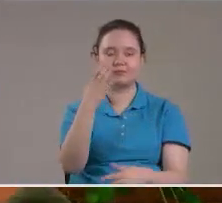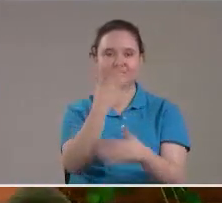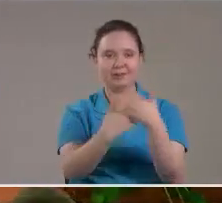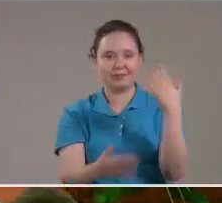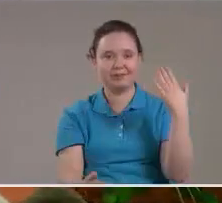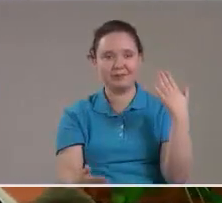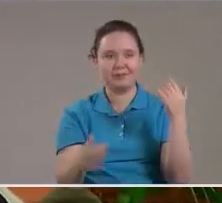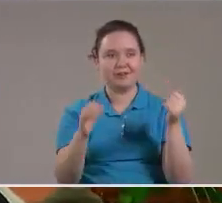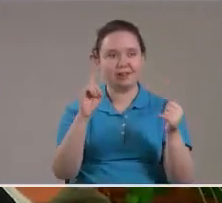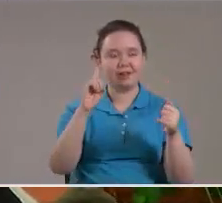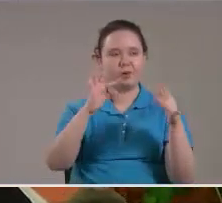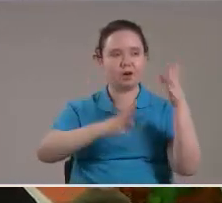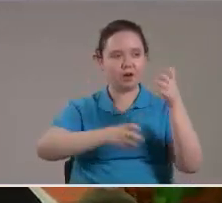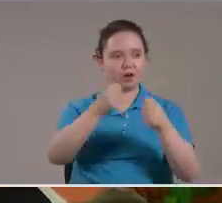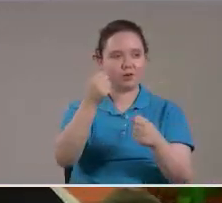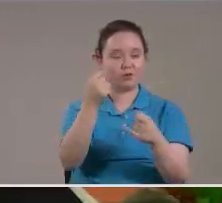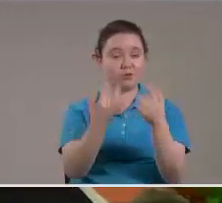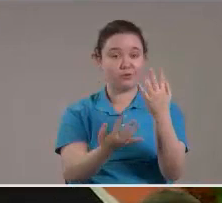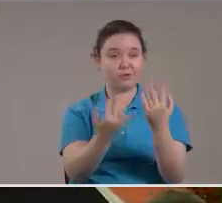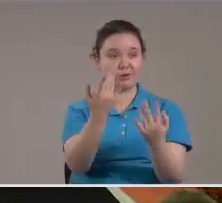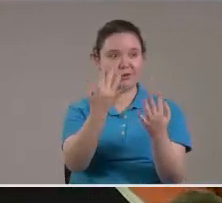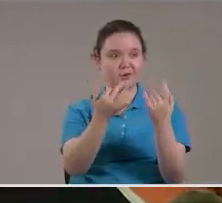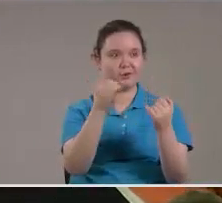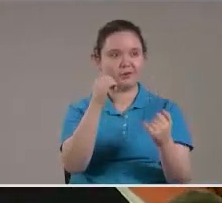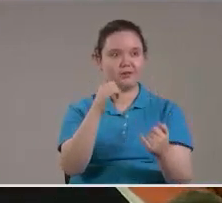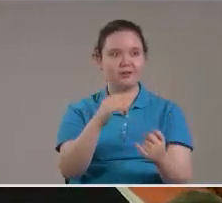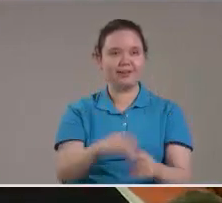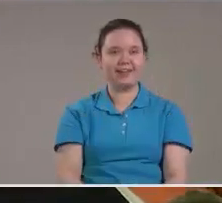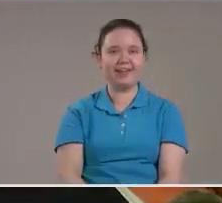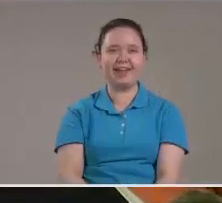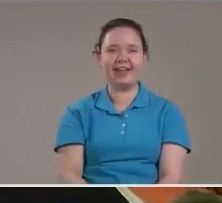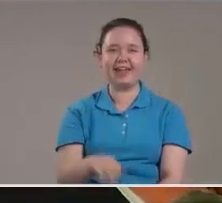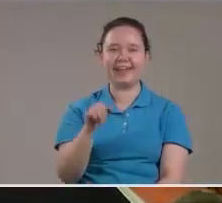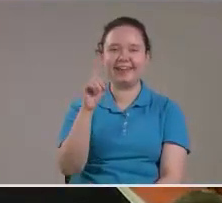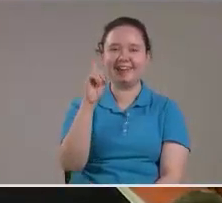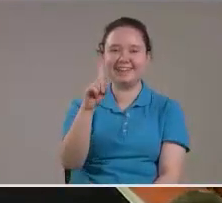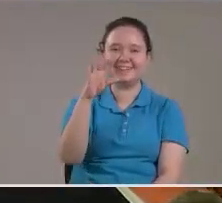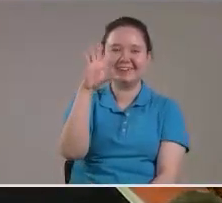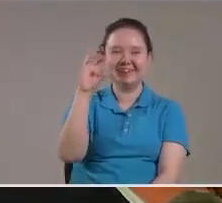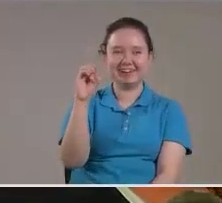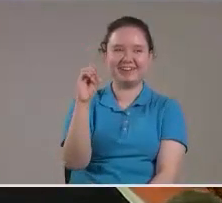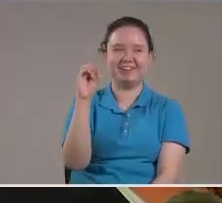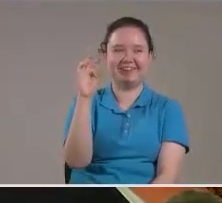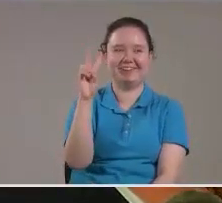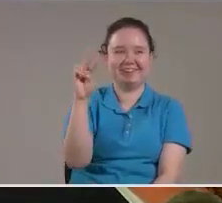llevaron En un carro De fuego Que es un objeto Volador No identificado